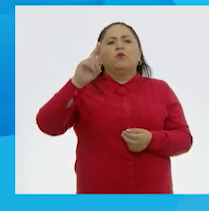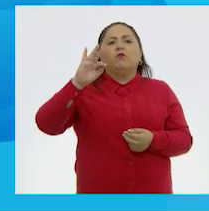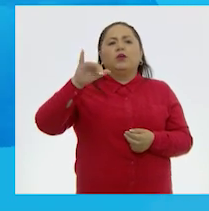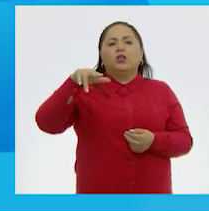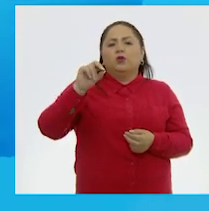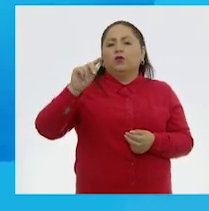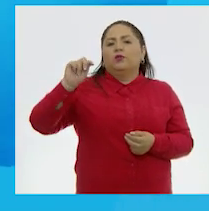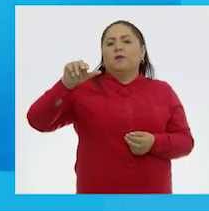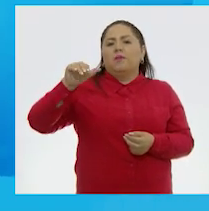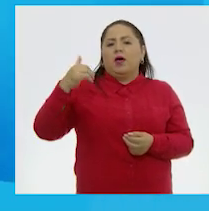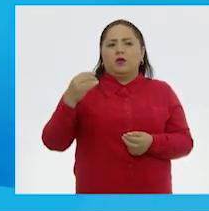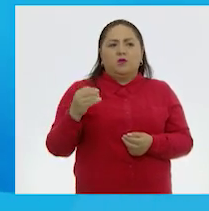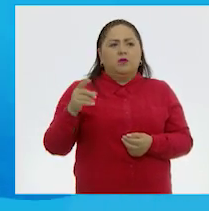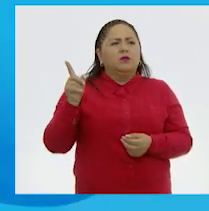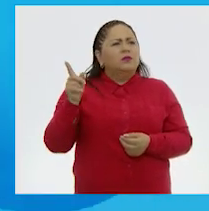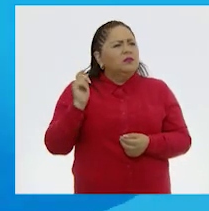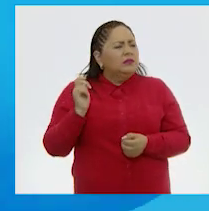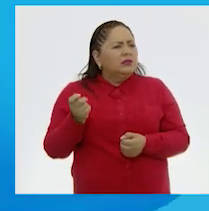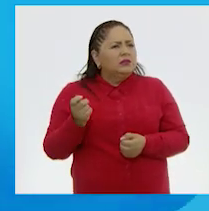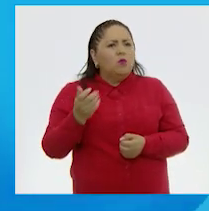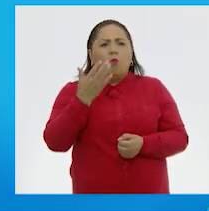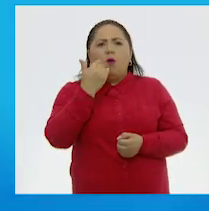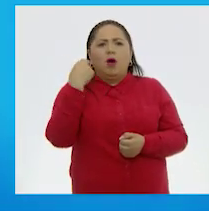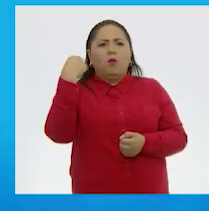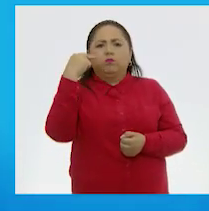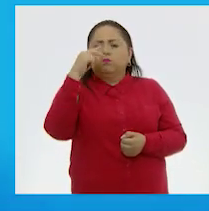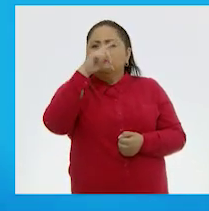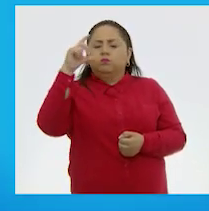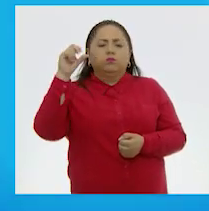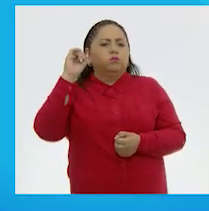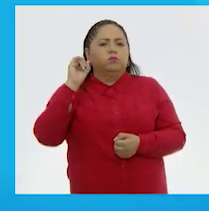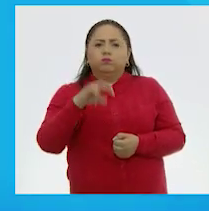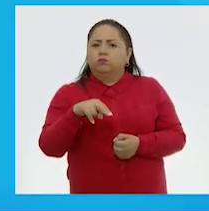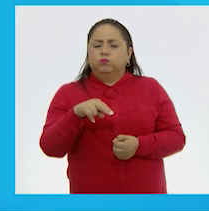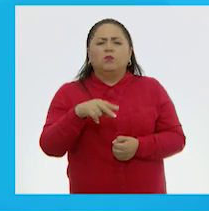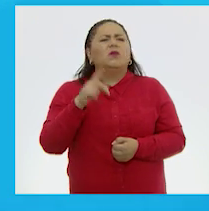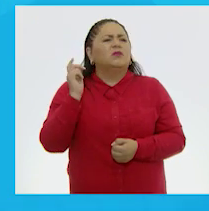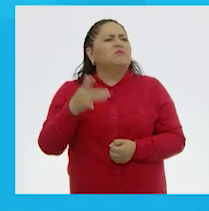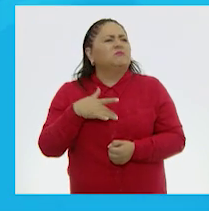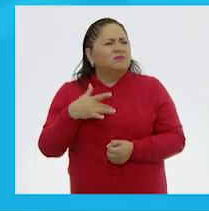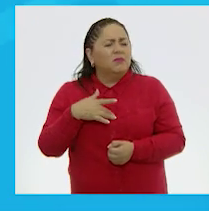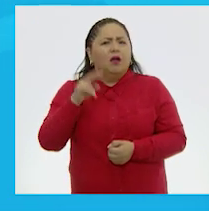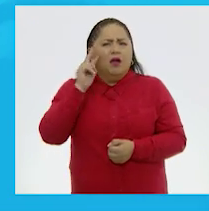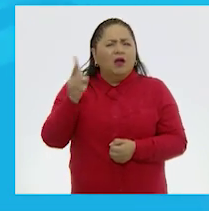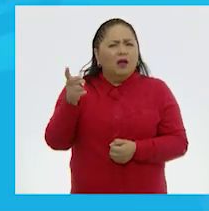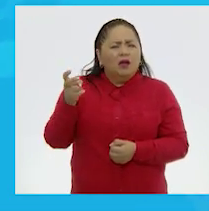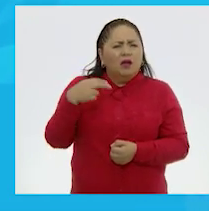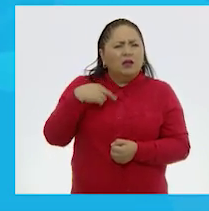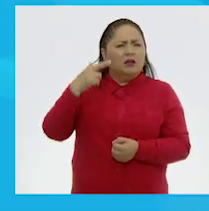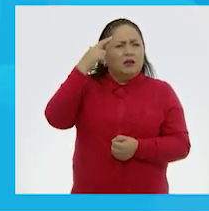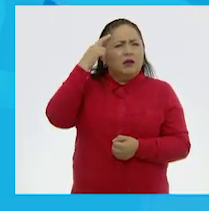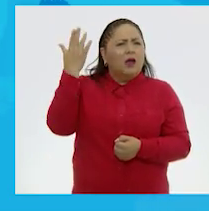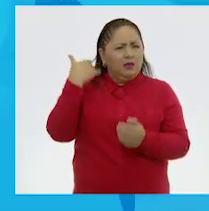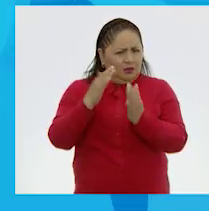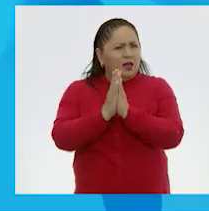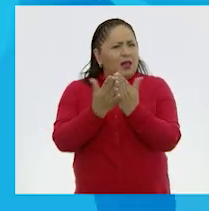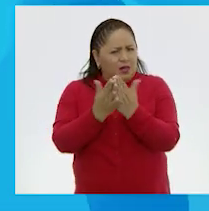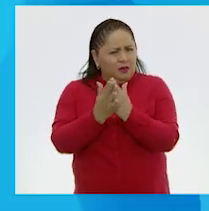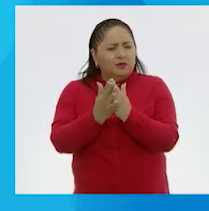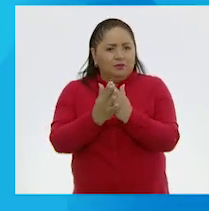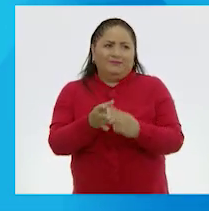Tamayo, sin título. ¿Qué te parece, Erick? Ay, esto me recuerda. Estaba en algún libro.